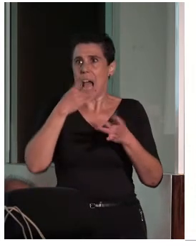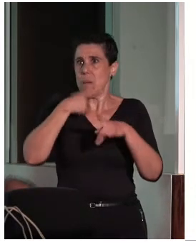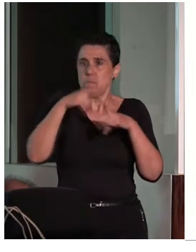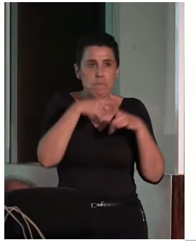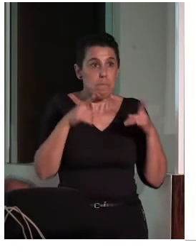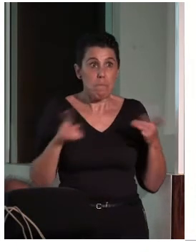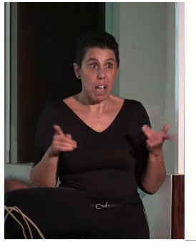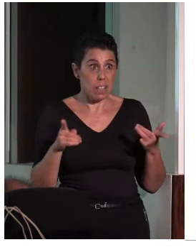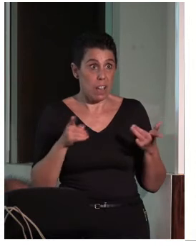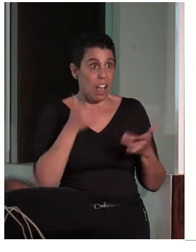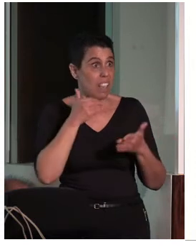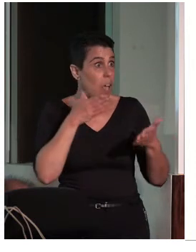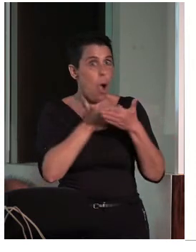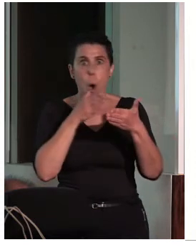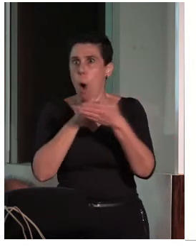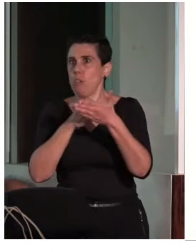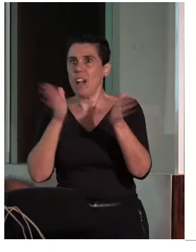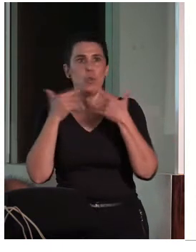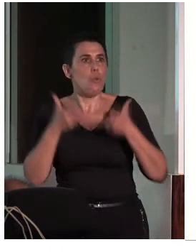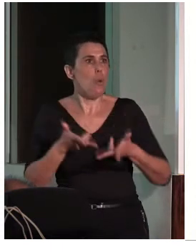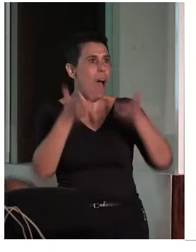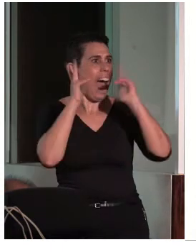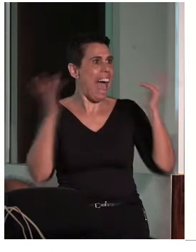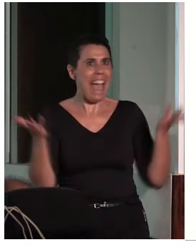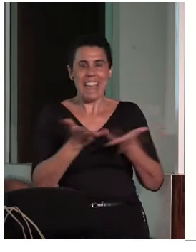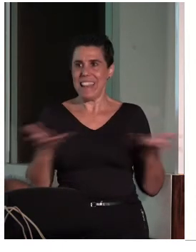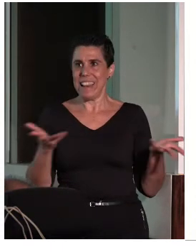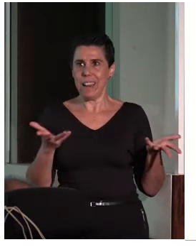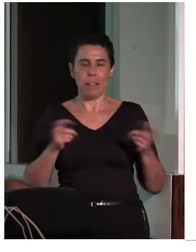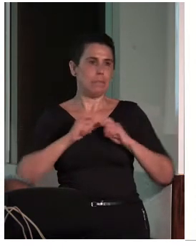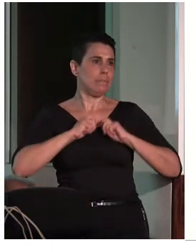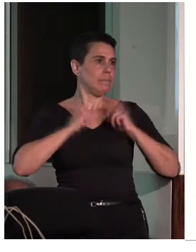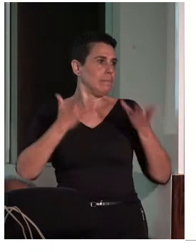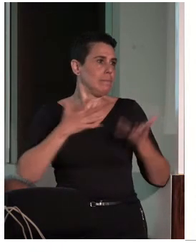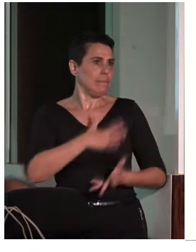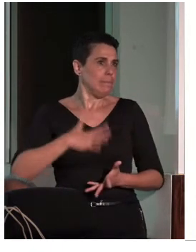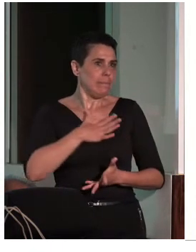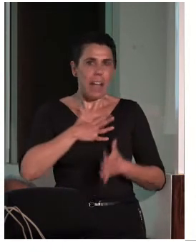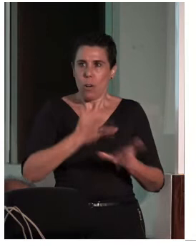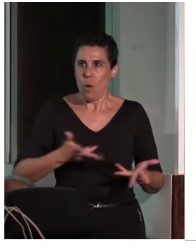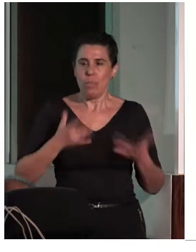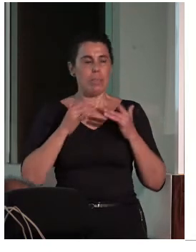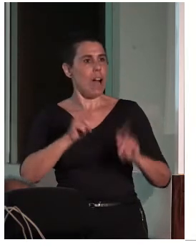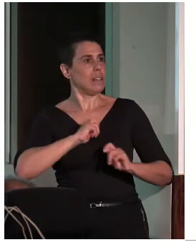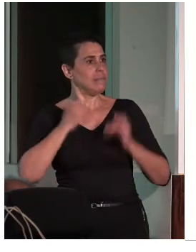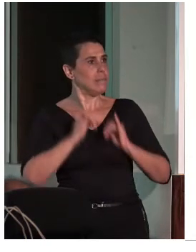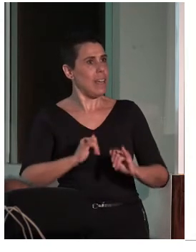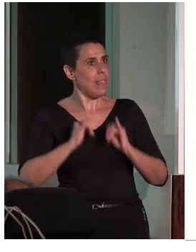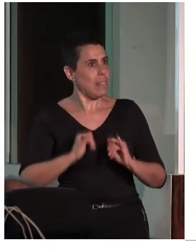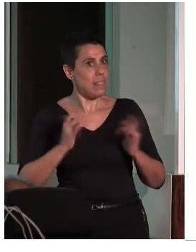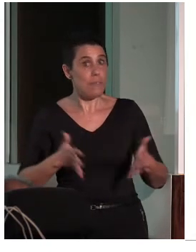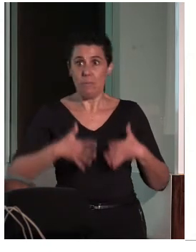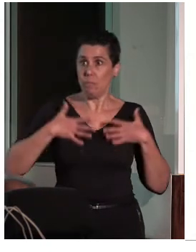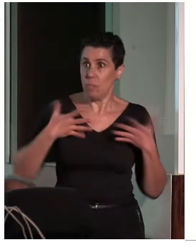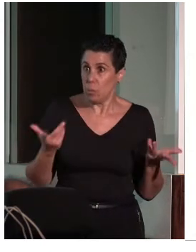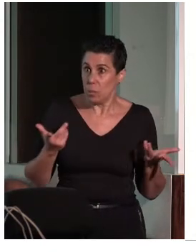ningún obstáculo, la percepción, las sensaciones, la comodidad, el disfrute es enorme. Pero